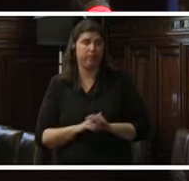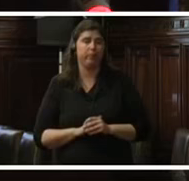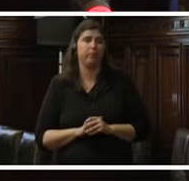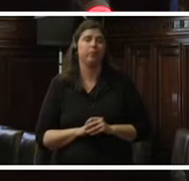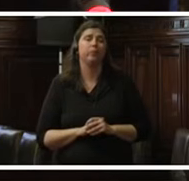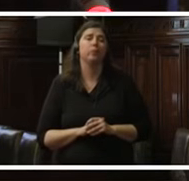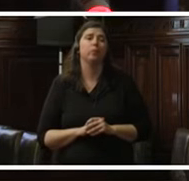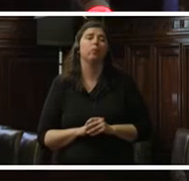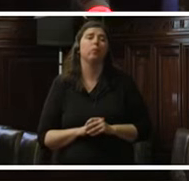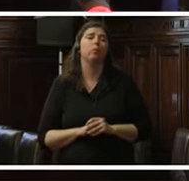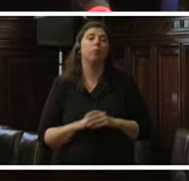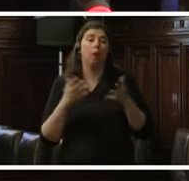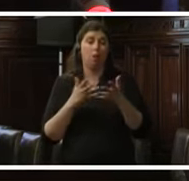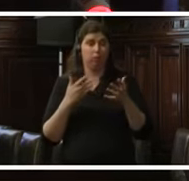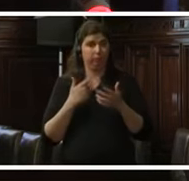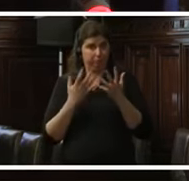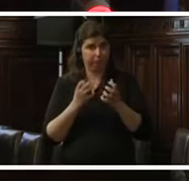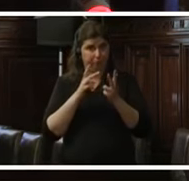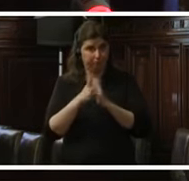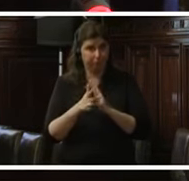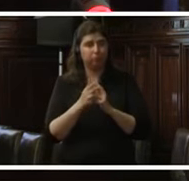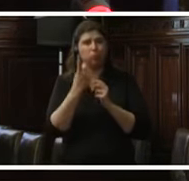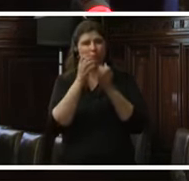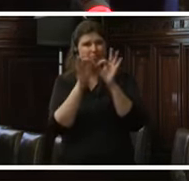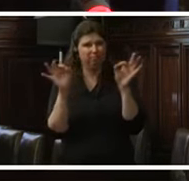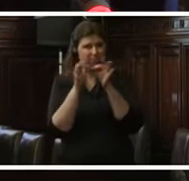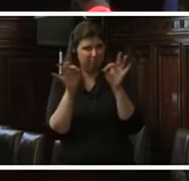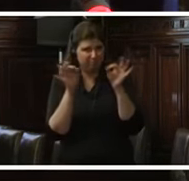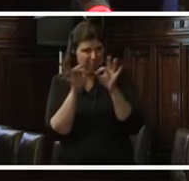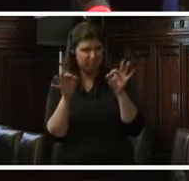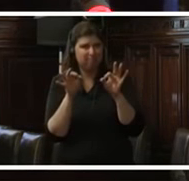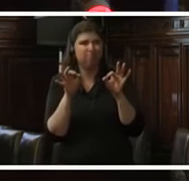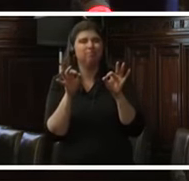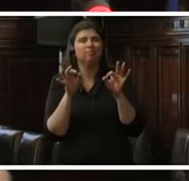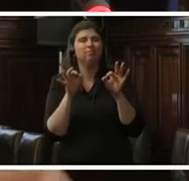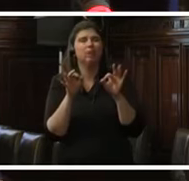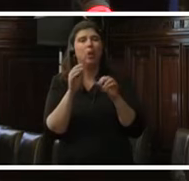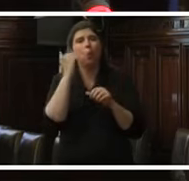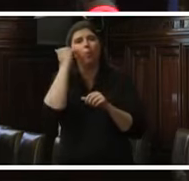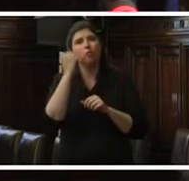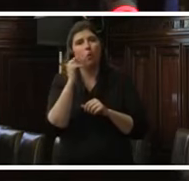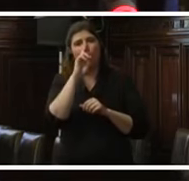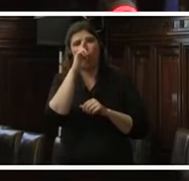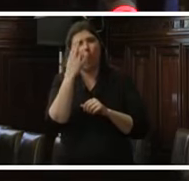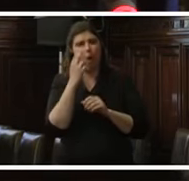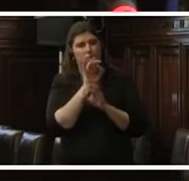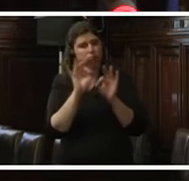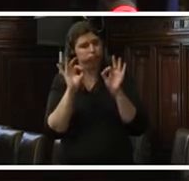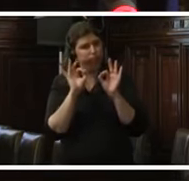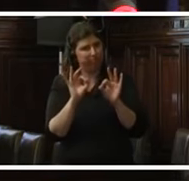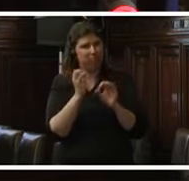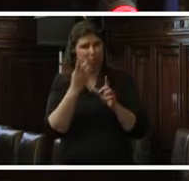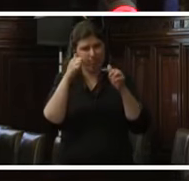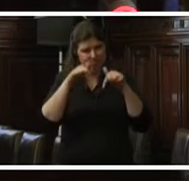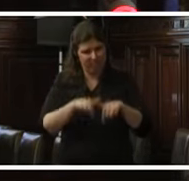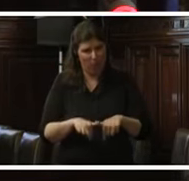Yo me permito citar una frase de un notable profesor uruguayo, que estamos en la sede,